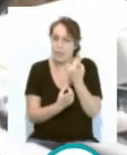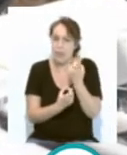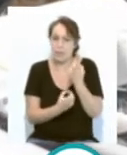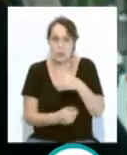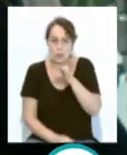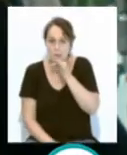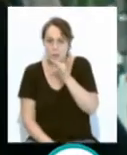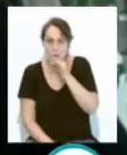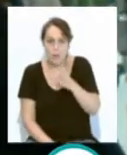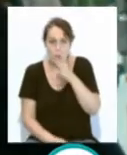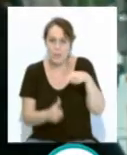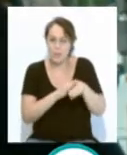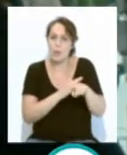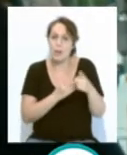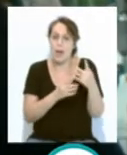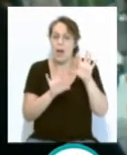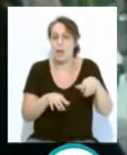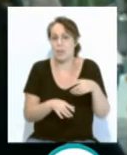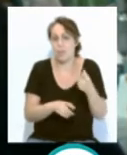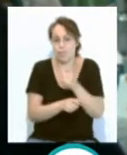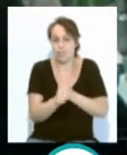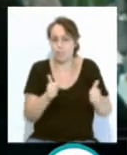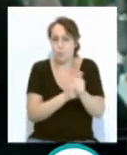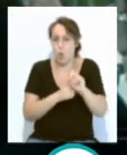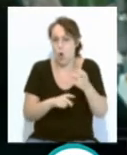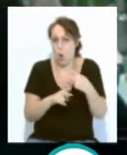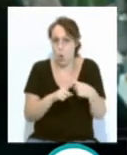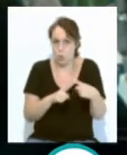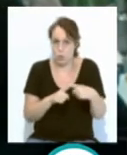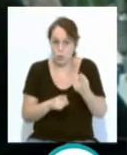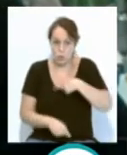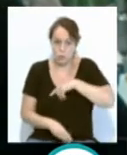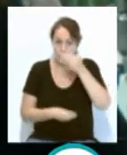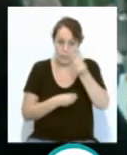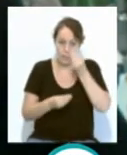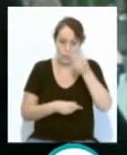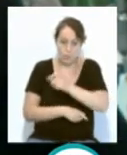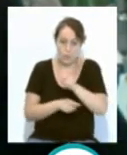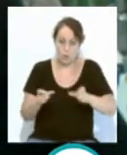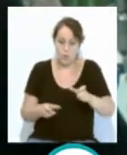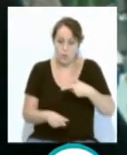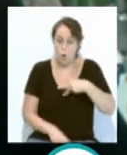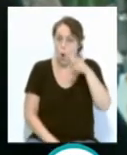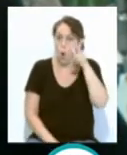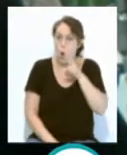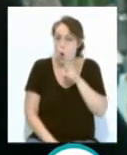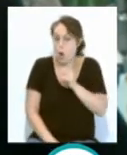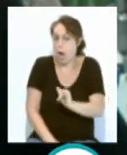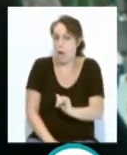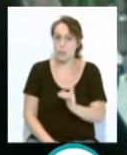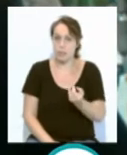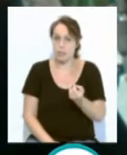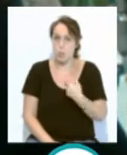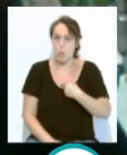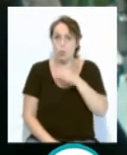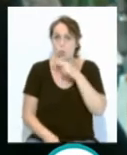la gestión de Cádiz. Nosotros creemos que alguien que tenga el honor de que su nombre señale